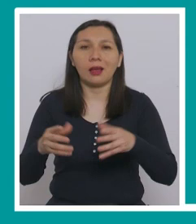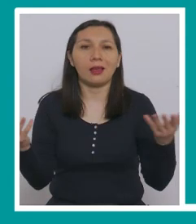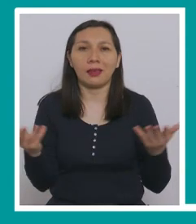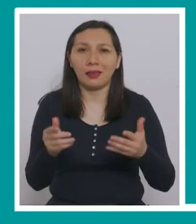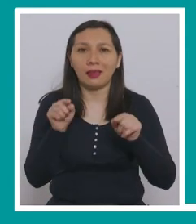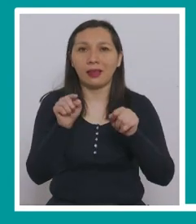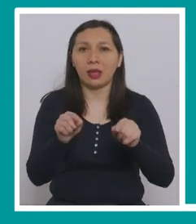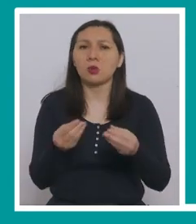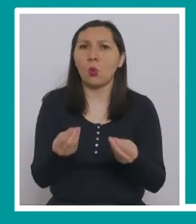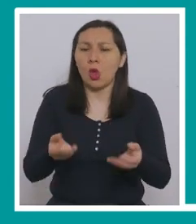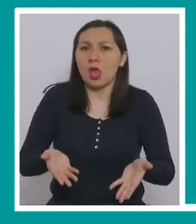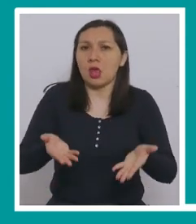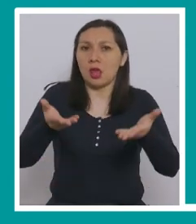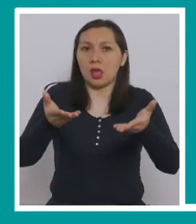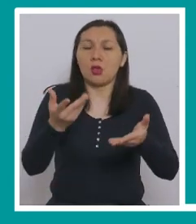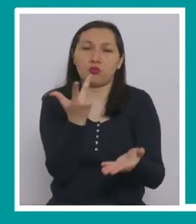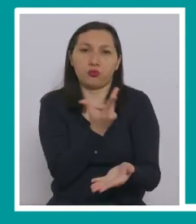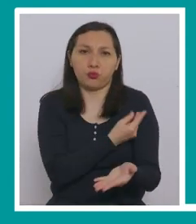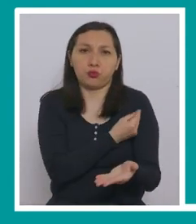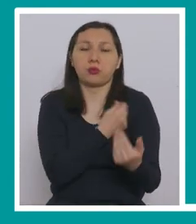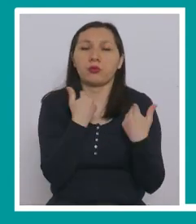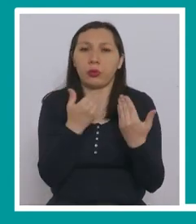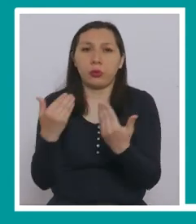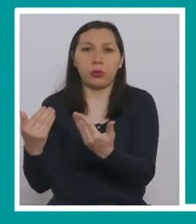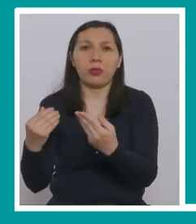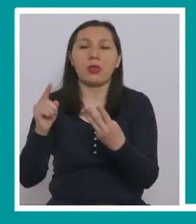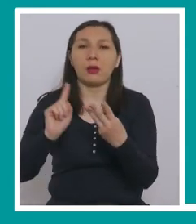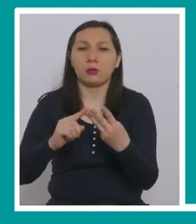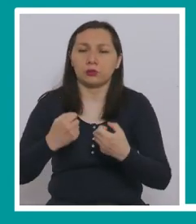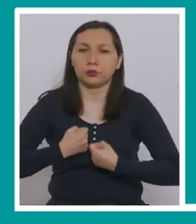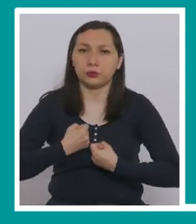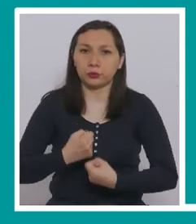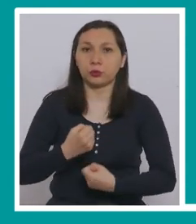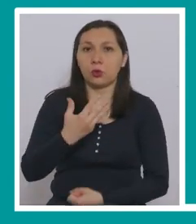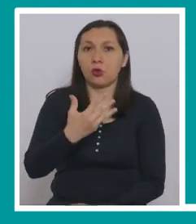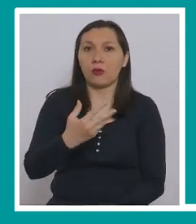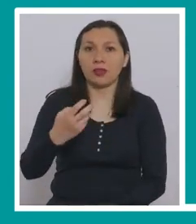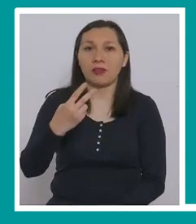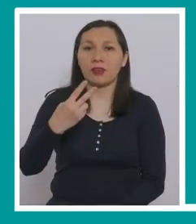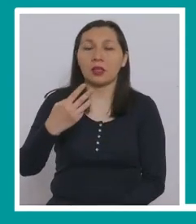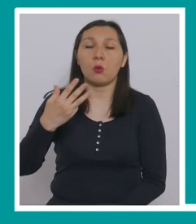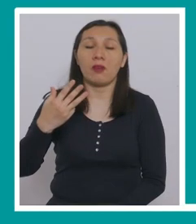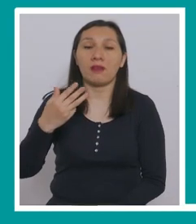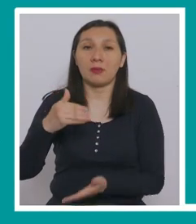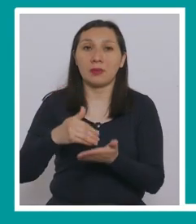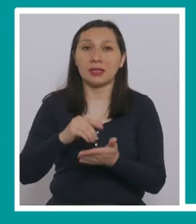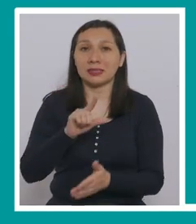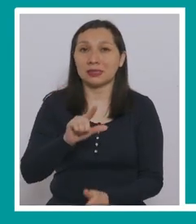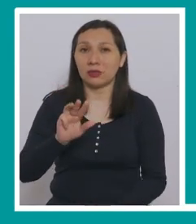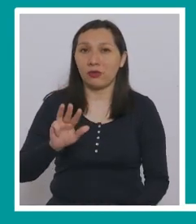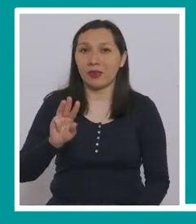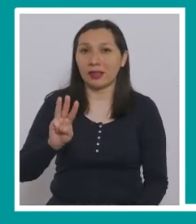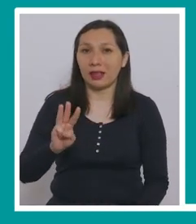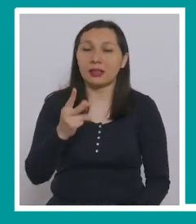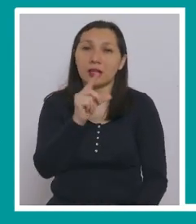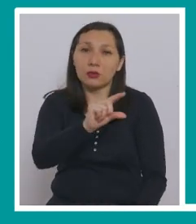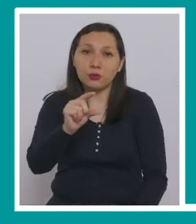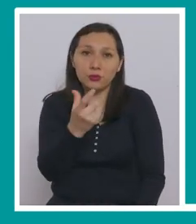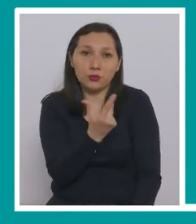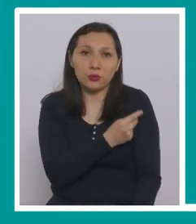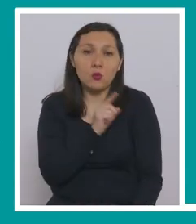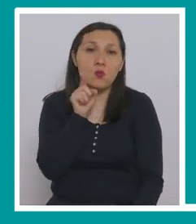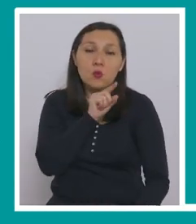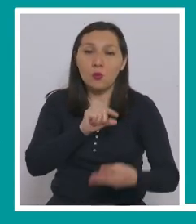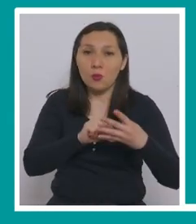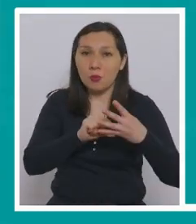a este éxito en la dosis de refuerzo. Novecientos veintinueve mil setecientas noventa tres dosis colocadas en la última